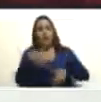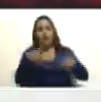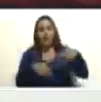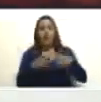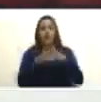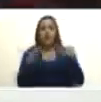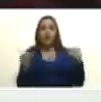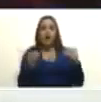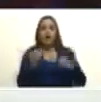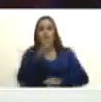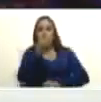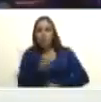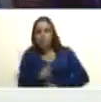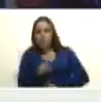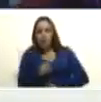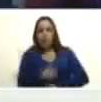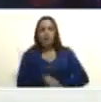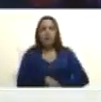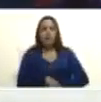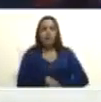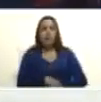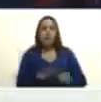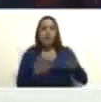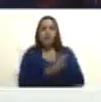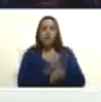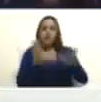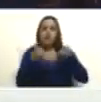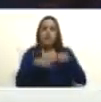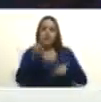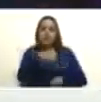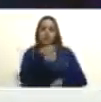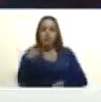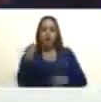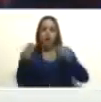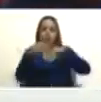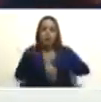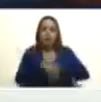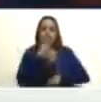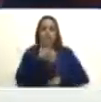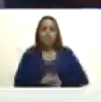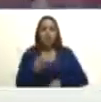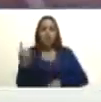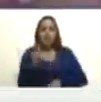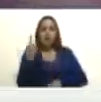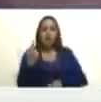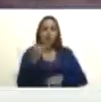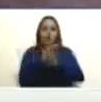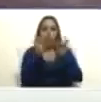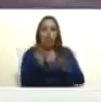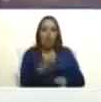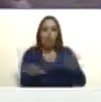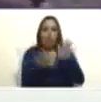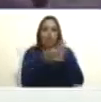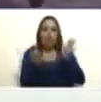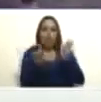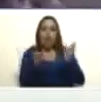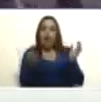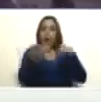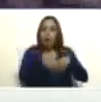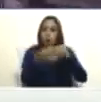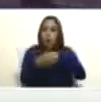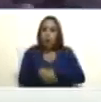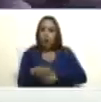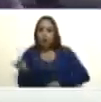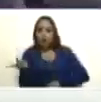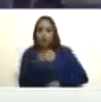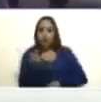fue la pregunta de reconocer al acuerdo de ginebra como único instrumento ley entre las partes para